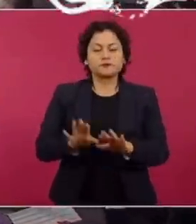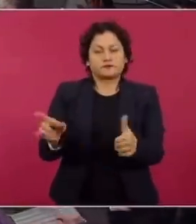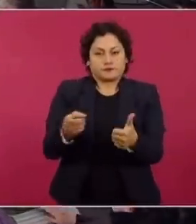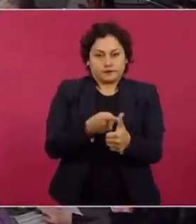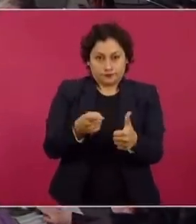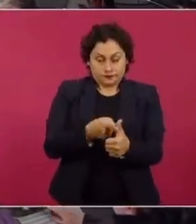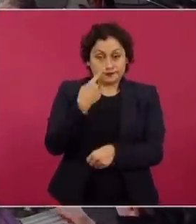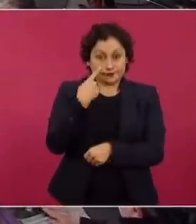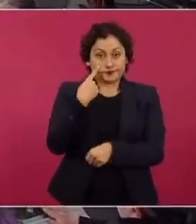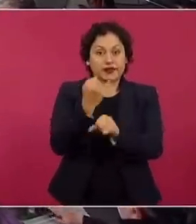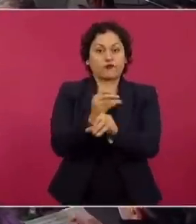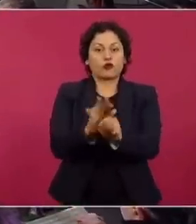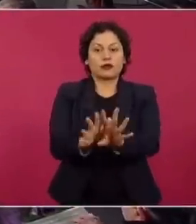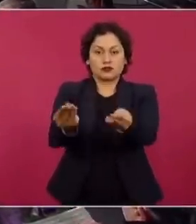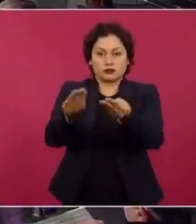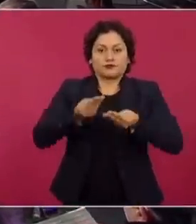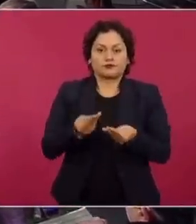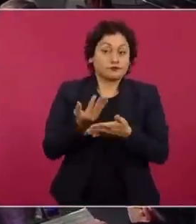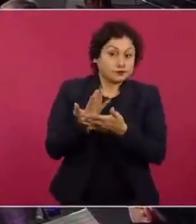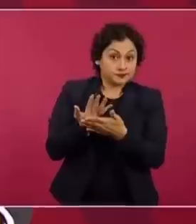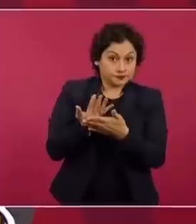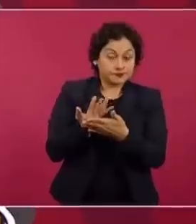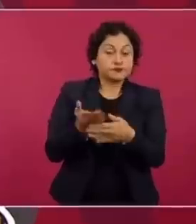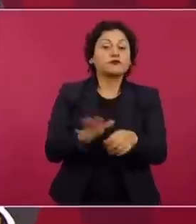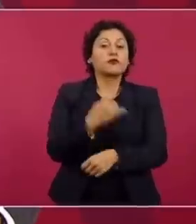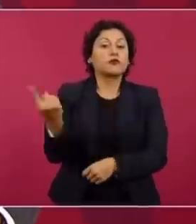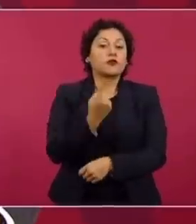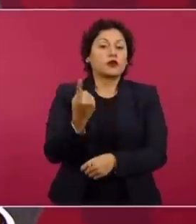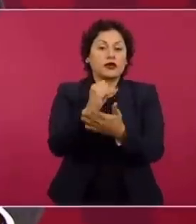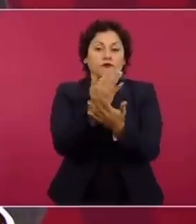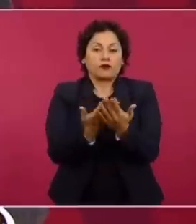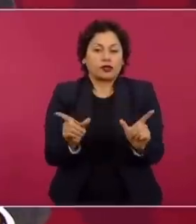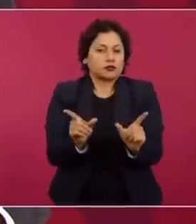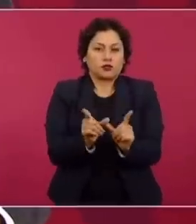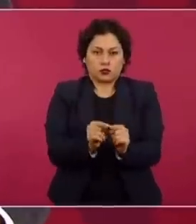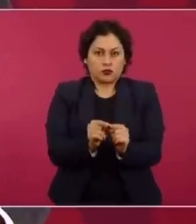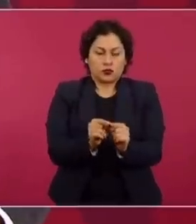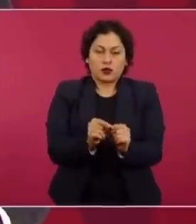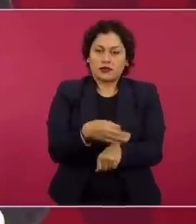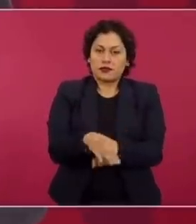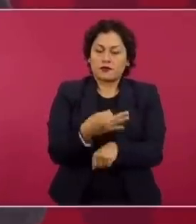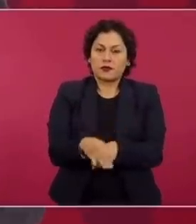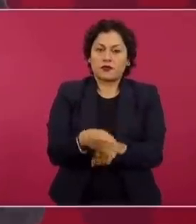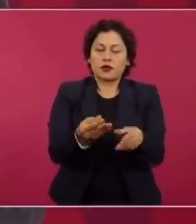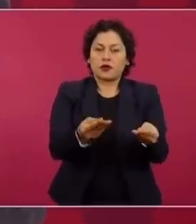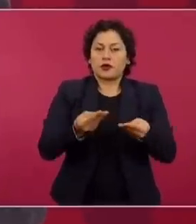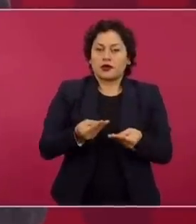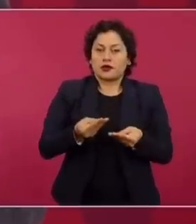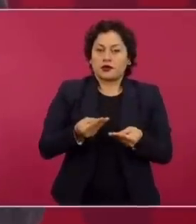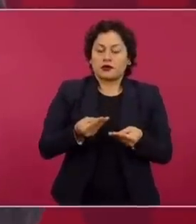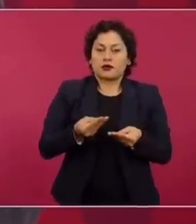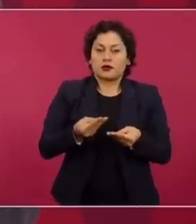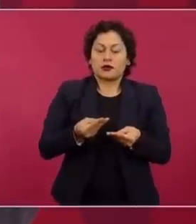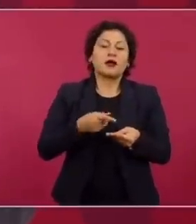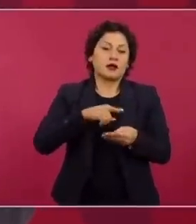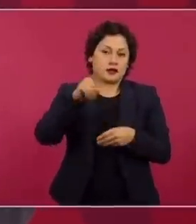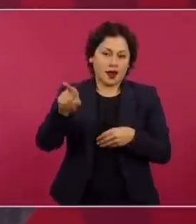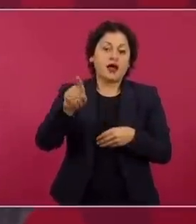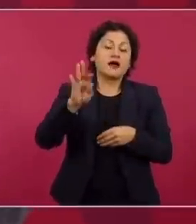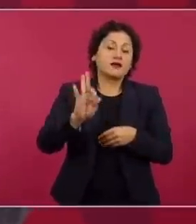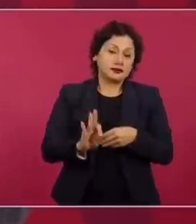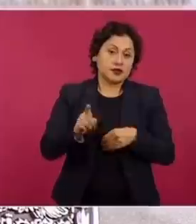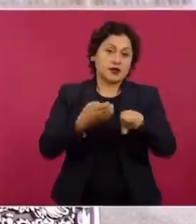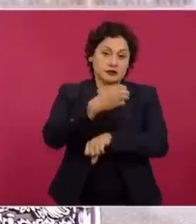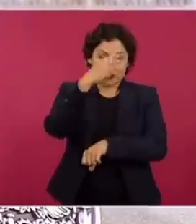Esperar a que tengamos la información, porque el reporte que nos envió la fiscalía de